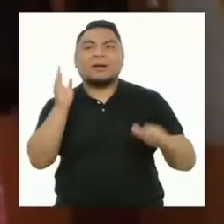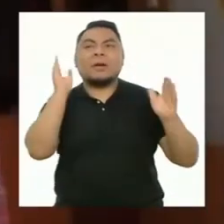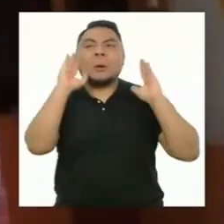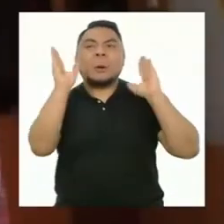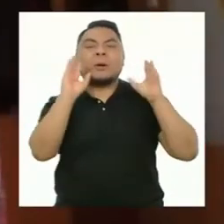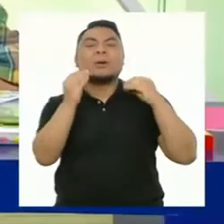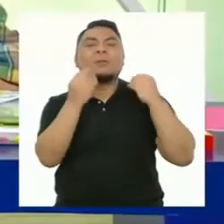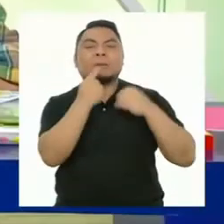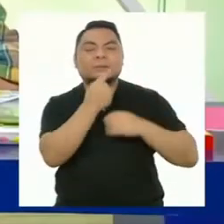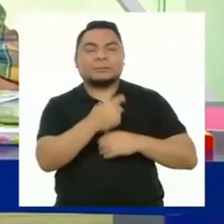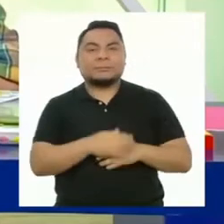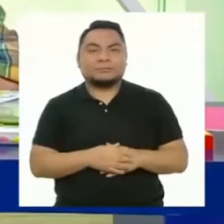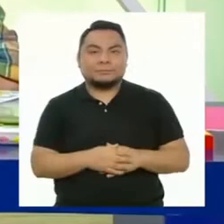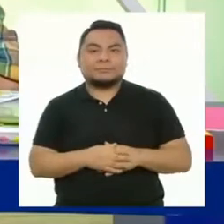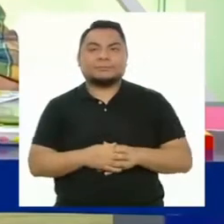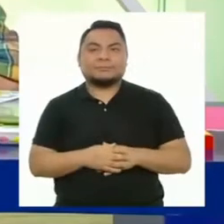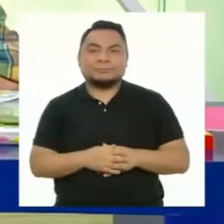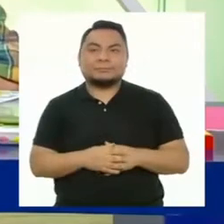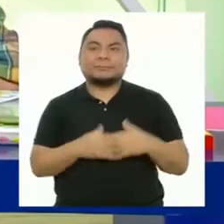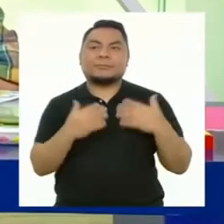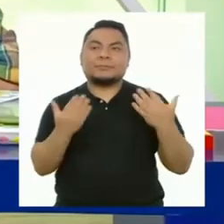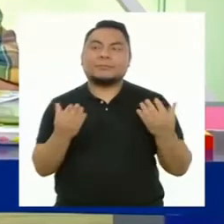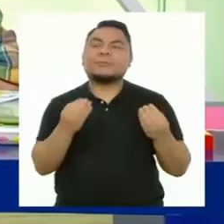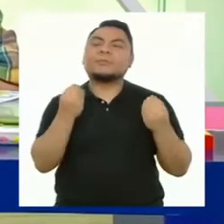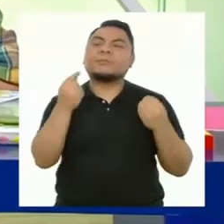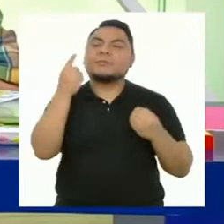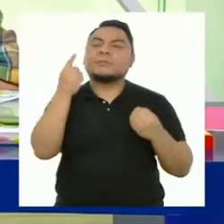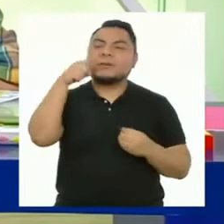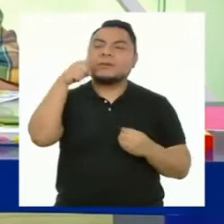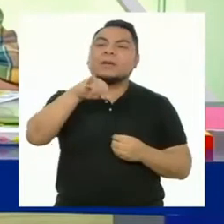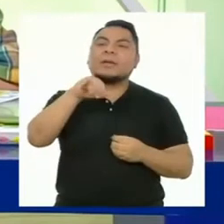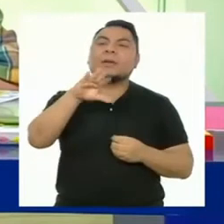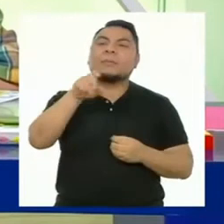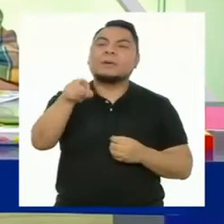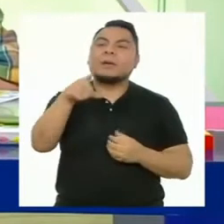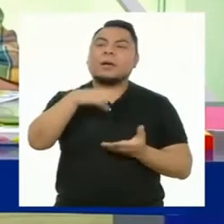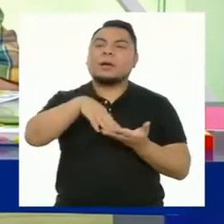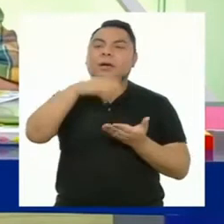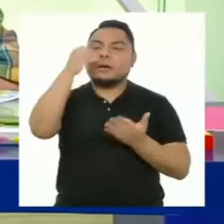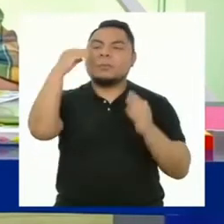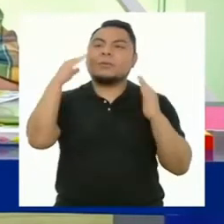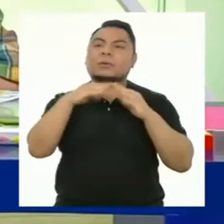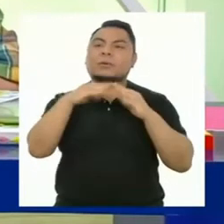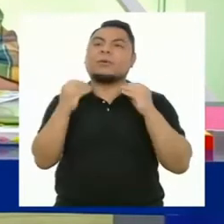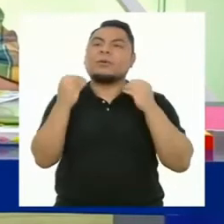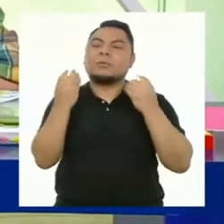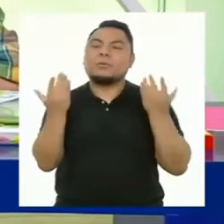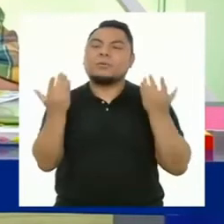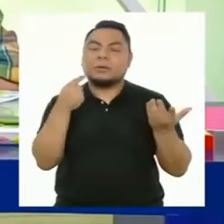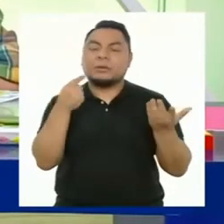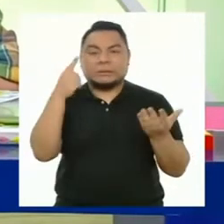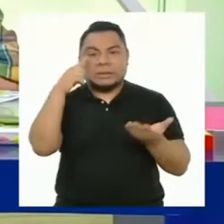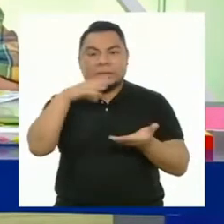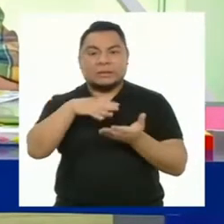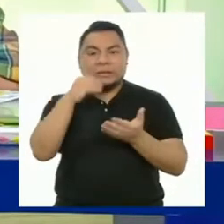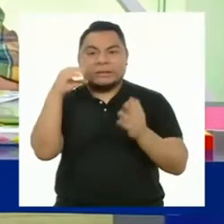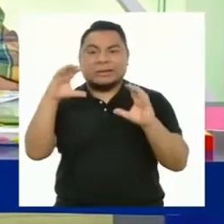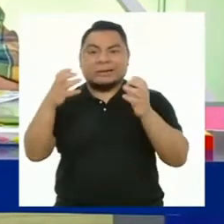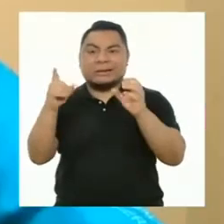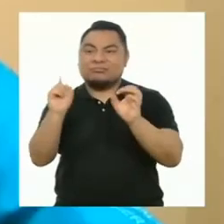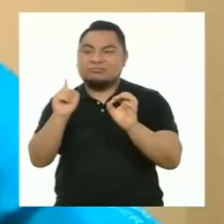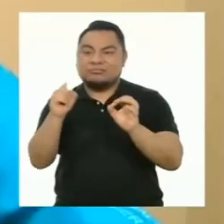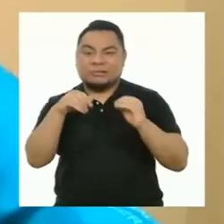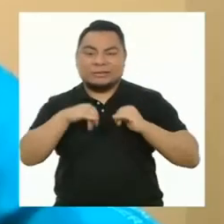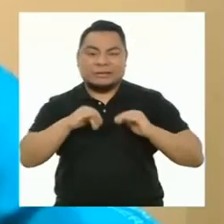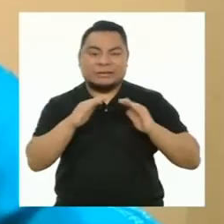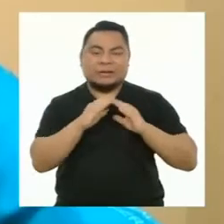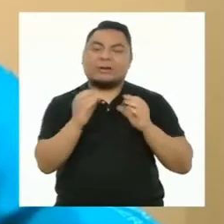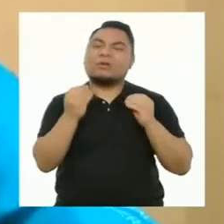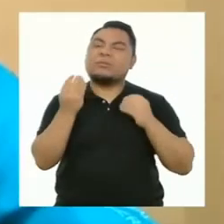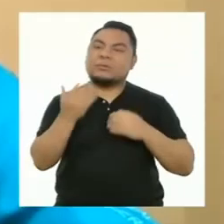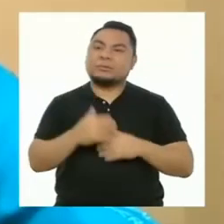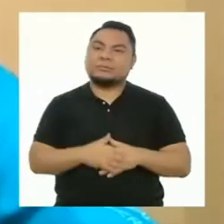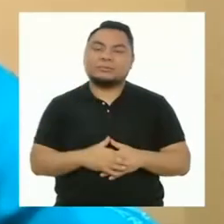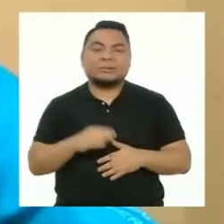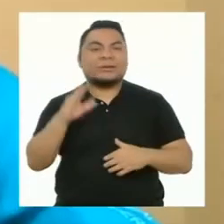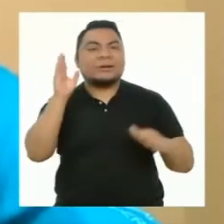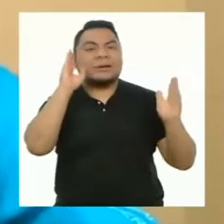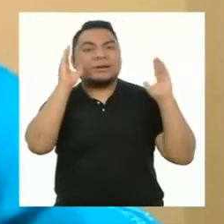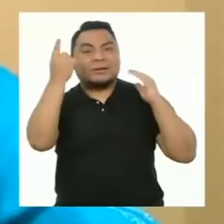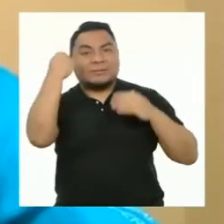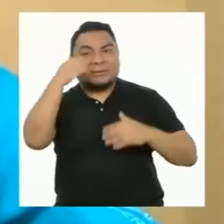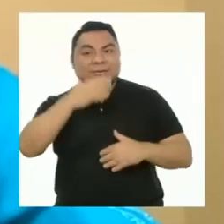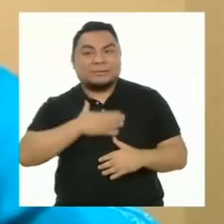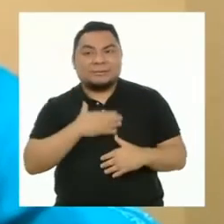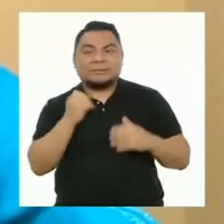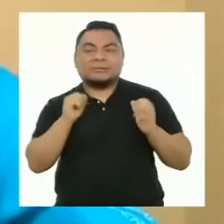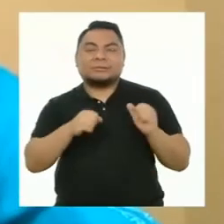tal Rodrigo? ¿Cómo estás? Jaime, ¿cómo ha sido para ti aprender en casa en lugar de aprender en un salón de clases? Hola Rodrigo.